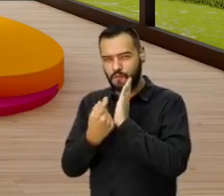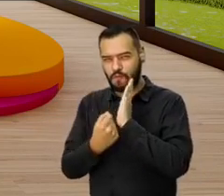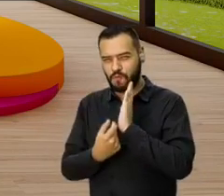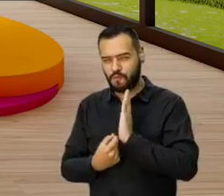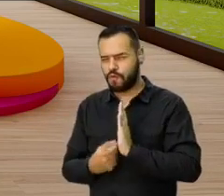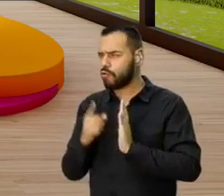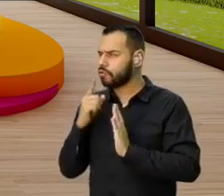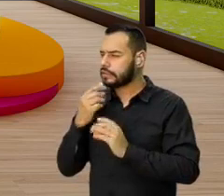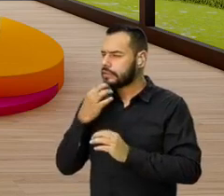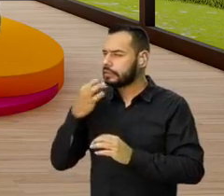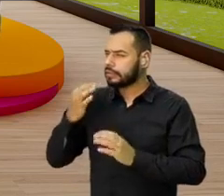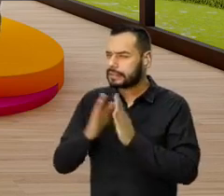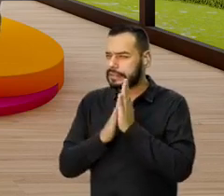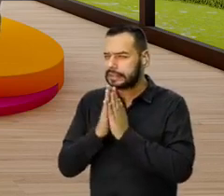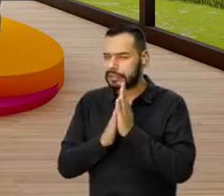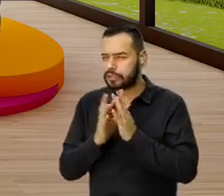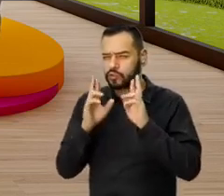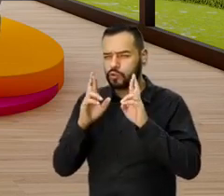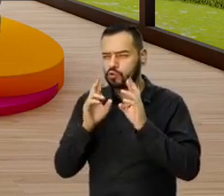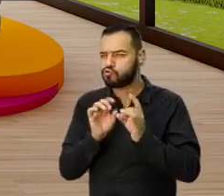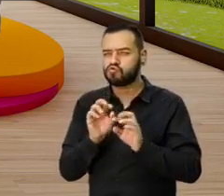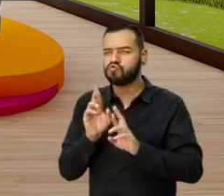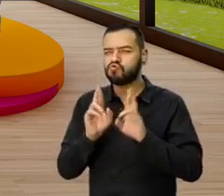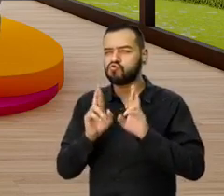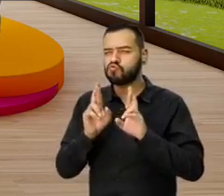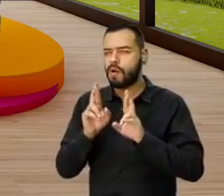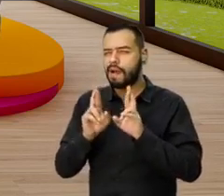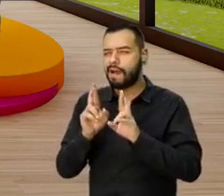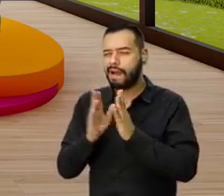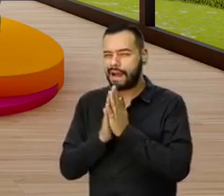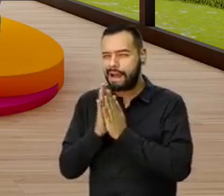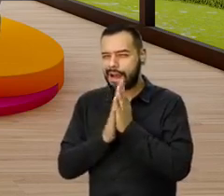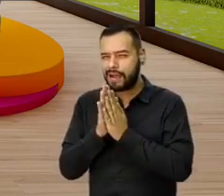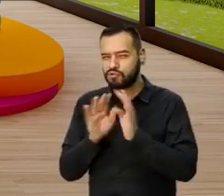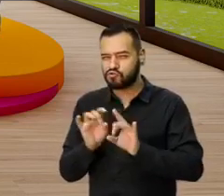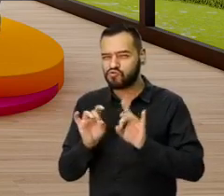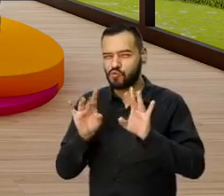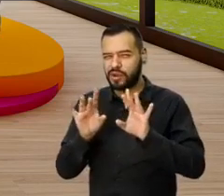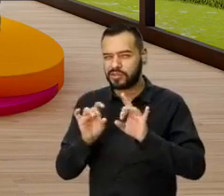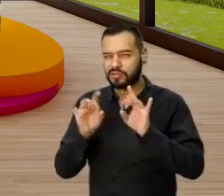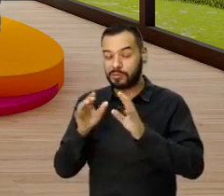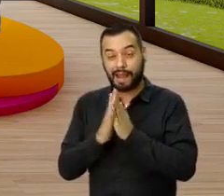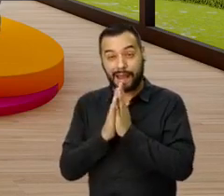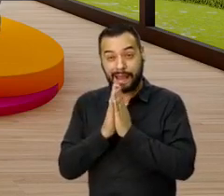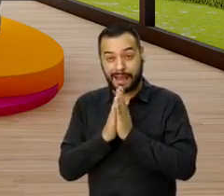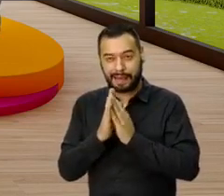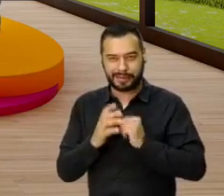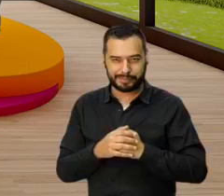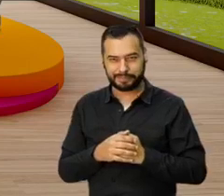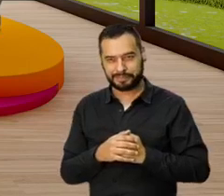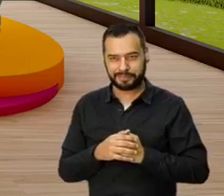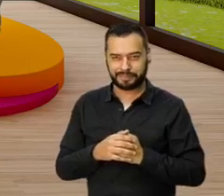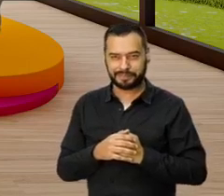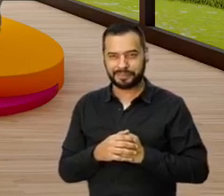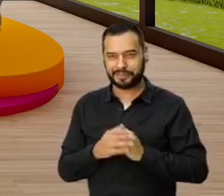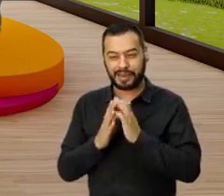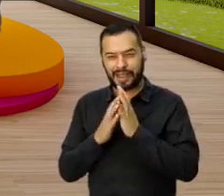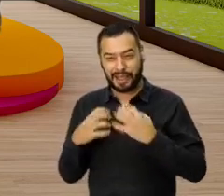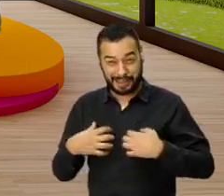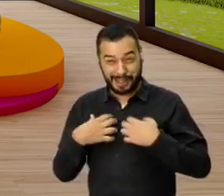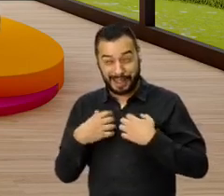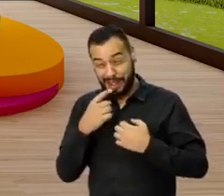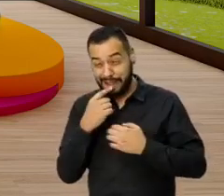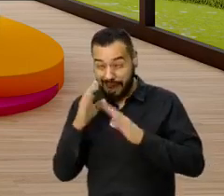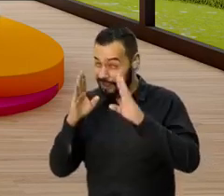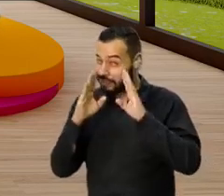verdad, muchísimas éxitos, suerte para todos, ayúdame por favor, porque... temor, ¿no? Sí. Si estuvieron